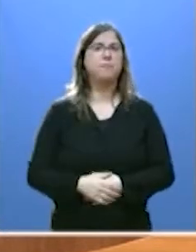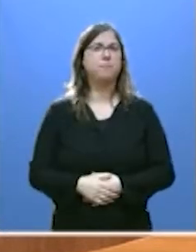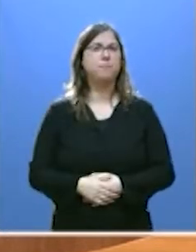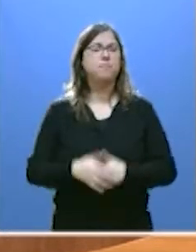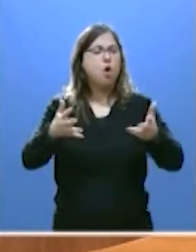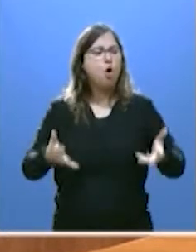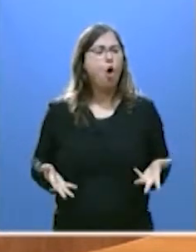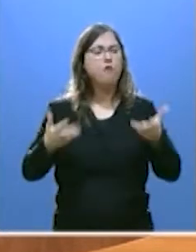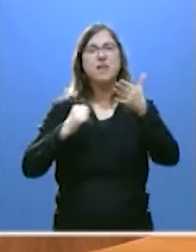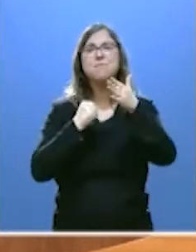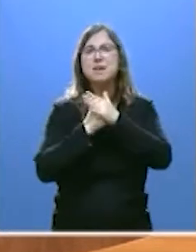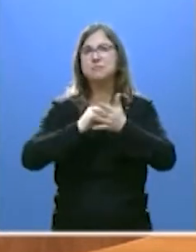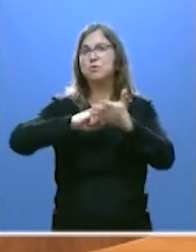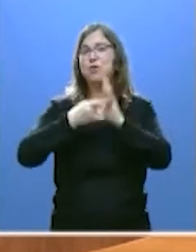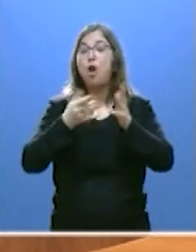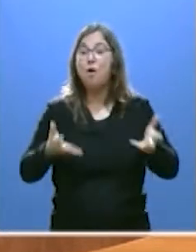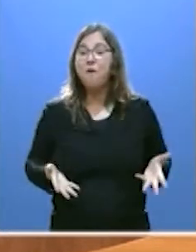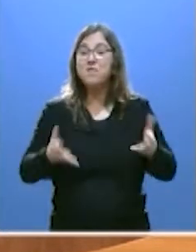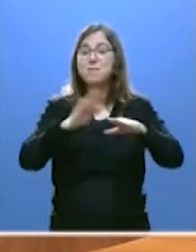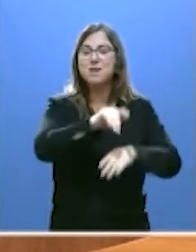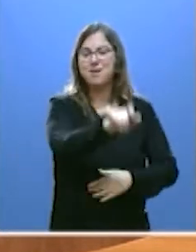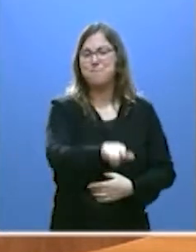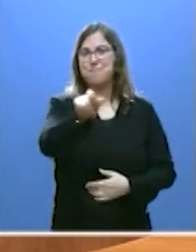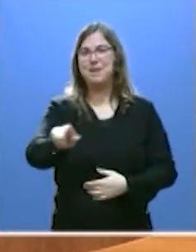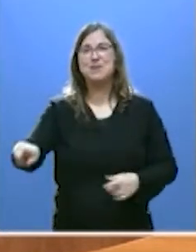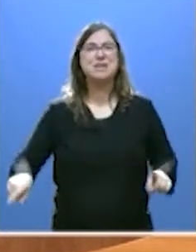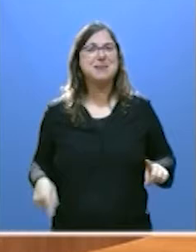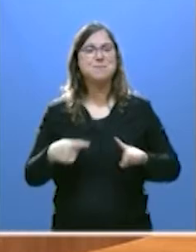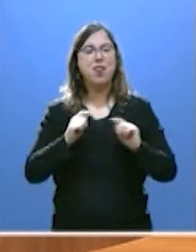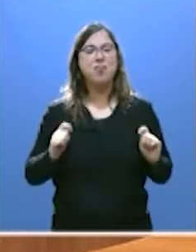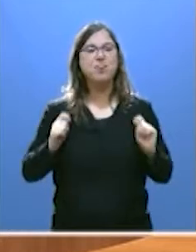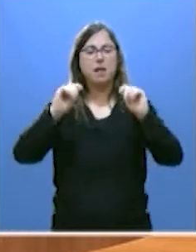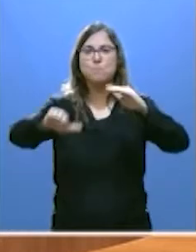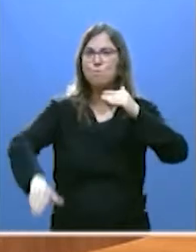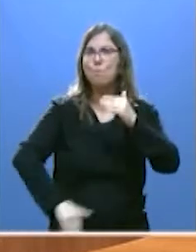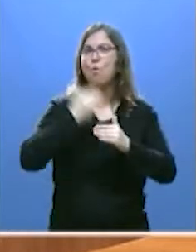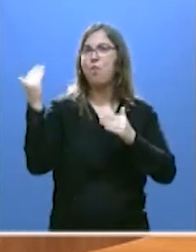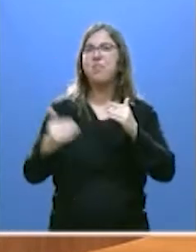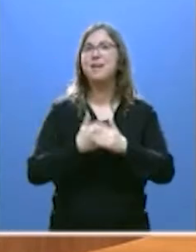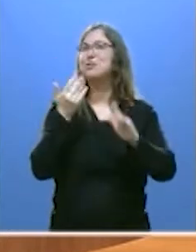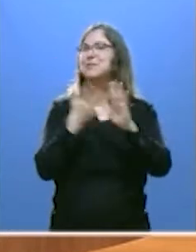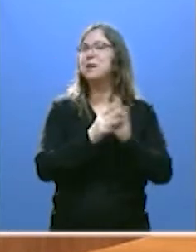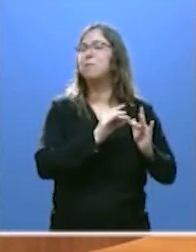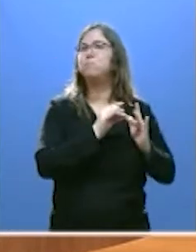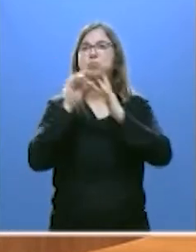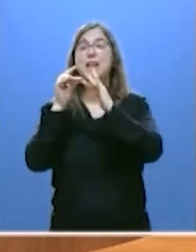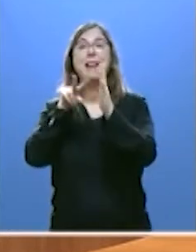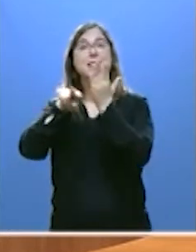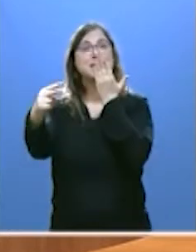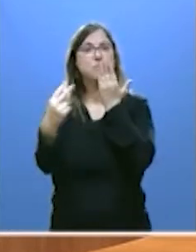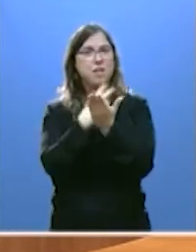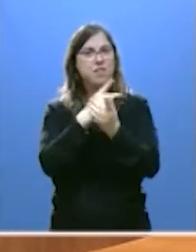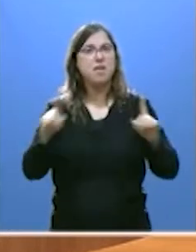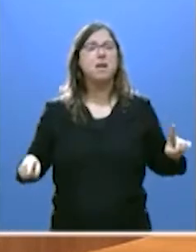lo mejor de la tecnología al servicio de las personas y modernizar, también, es estar a la vanguardia en transparencia,